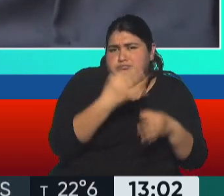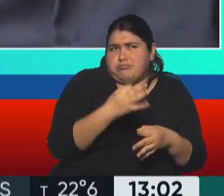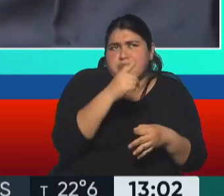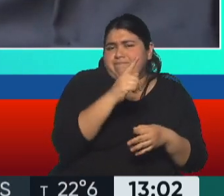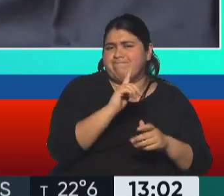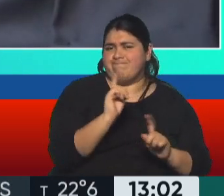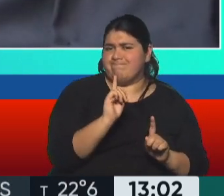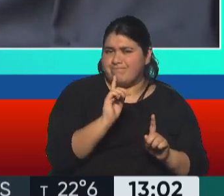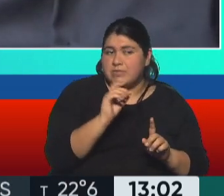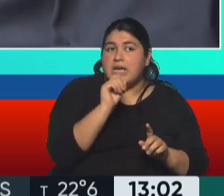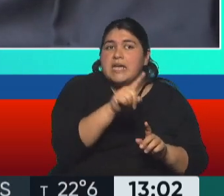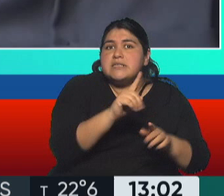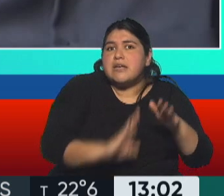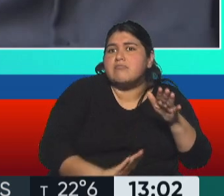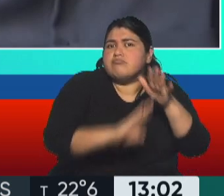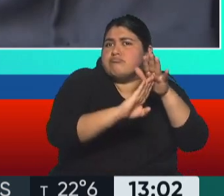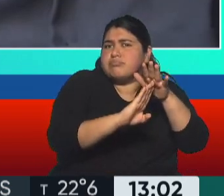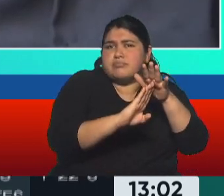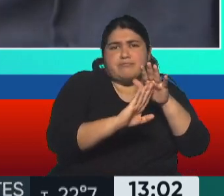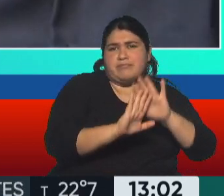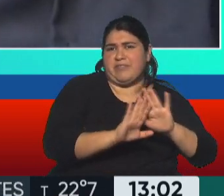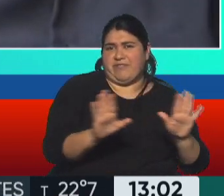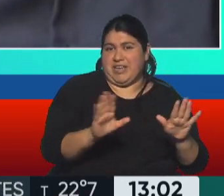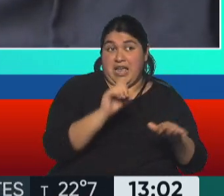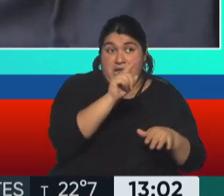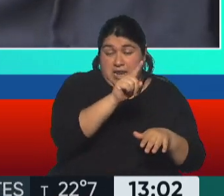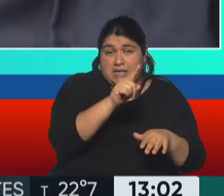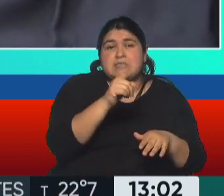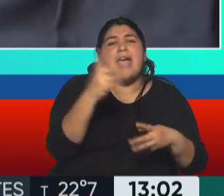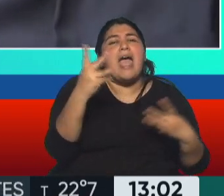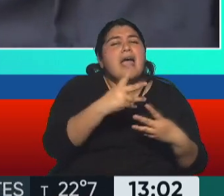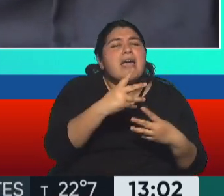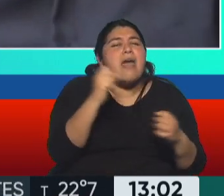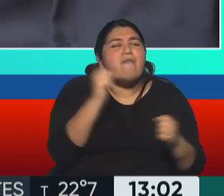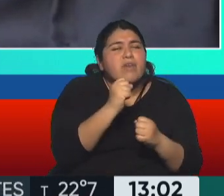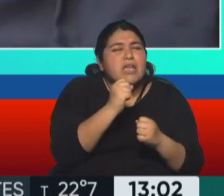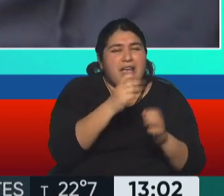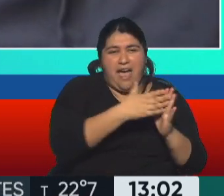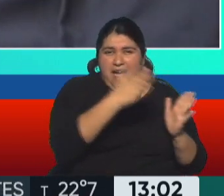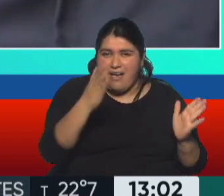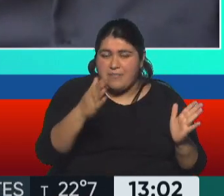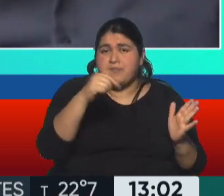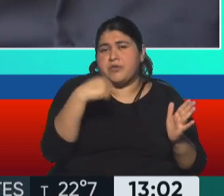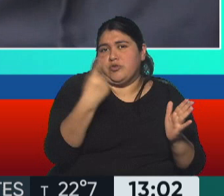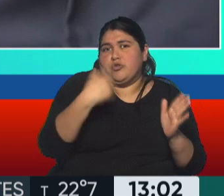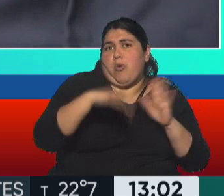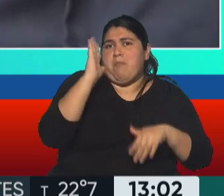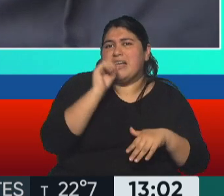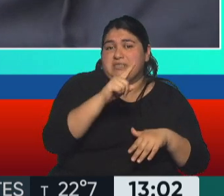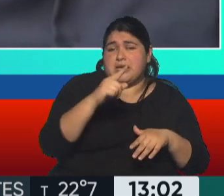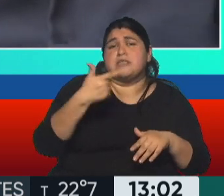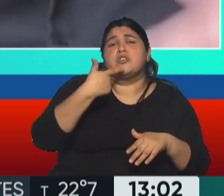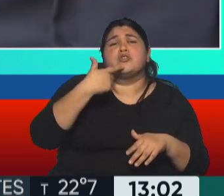O sea que ese liderazgo moral que teníamos antes, durante la Guerra Fría principalmente, porque nuestro enemigo era la Unión